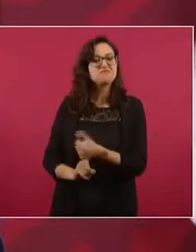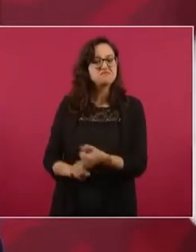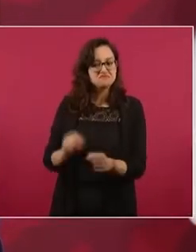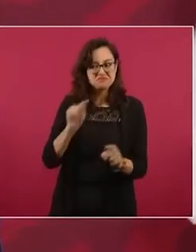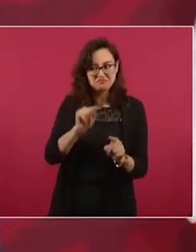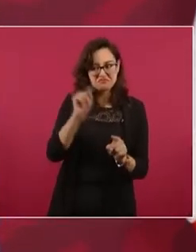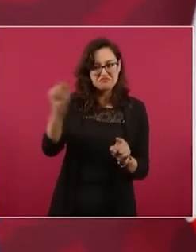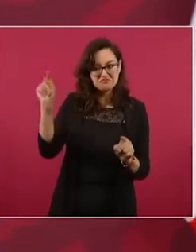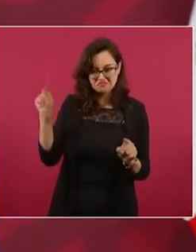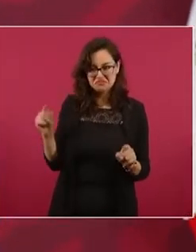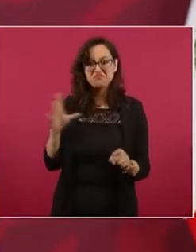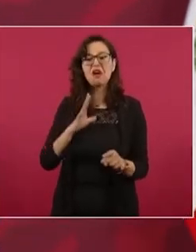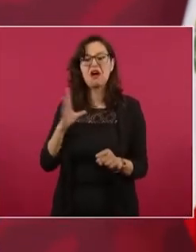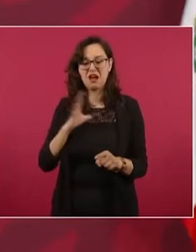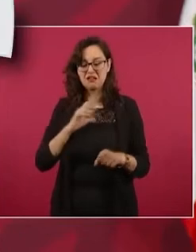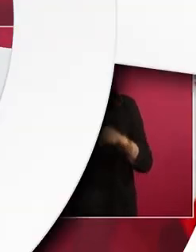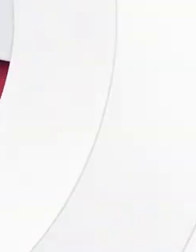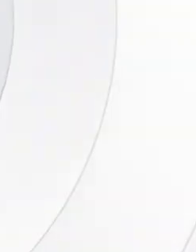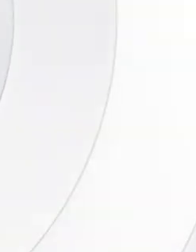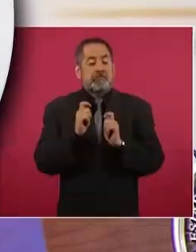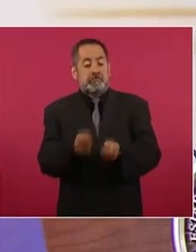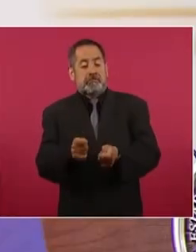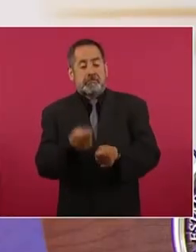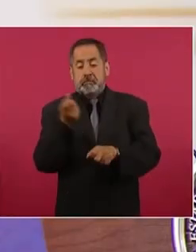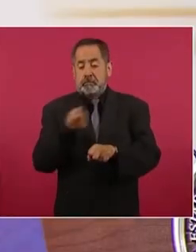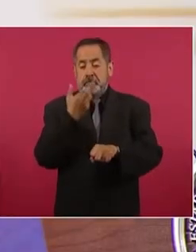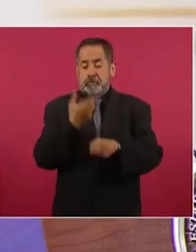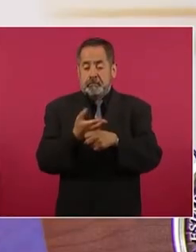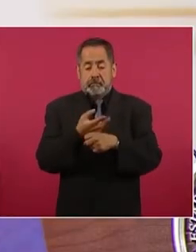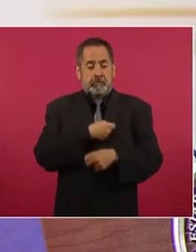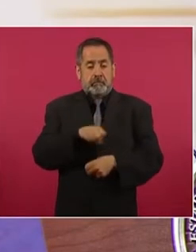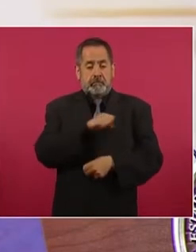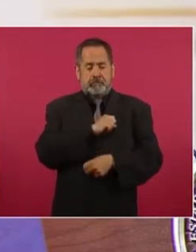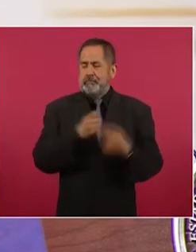mundial nada